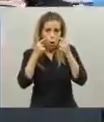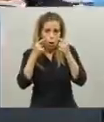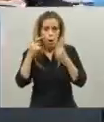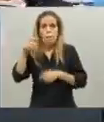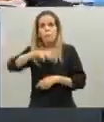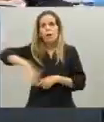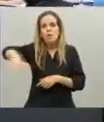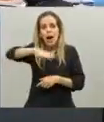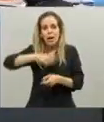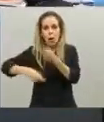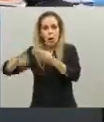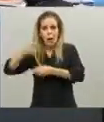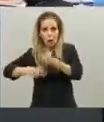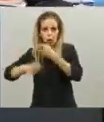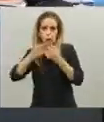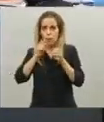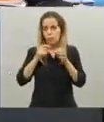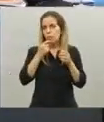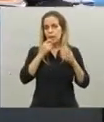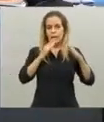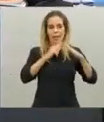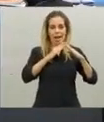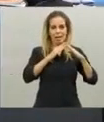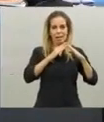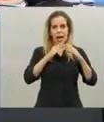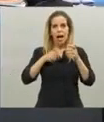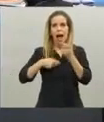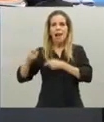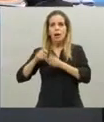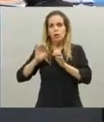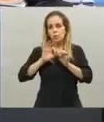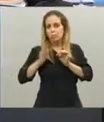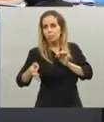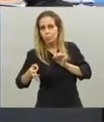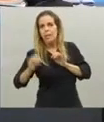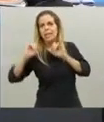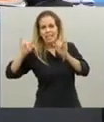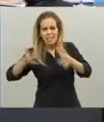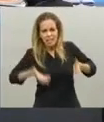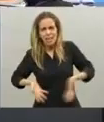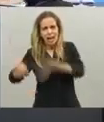barrial, el comercio al se llega caminando, el comercio que queda cerca de la casa de cada uno.